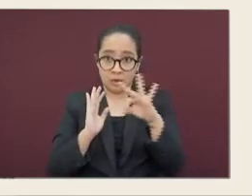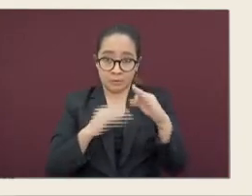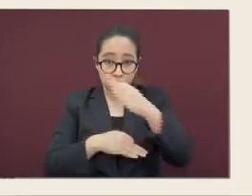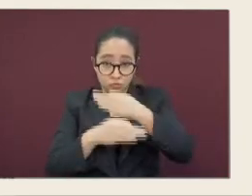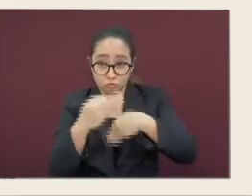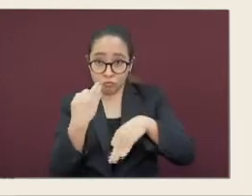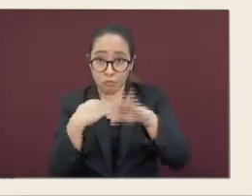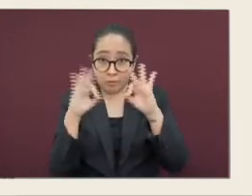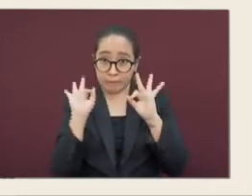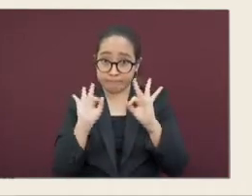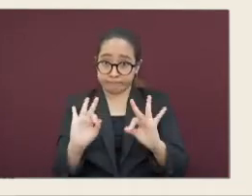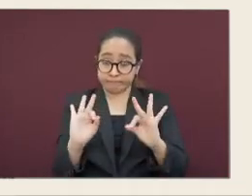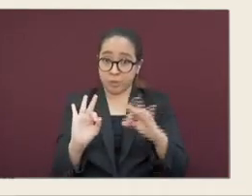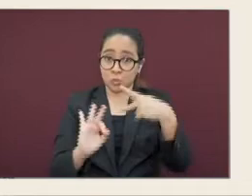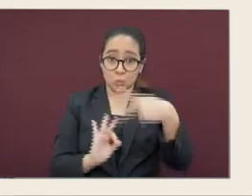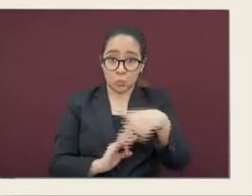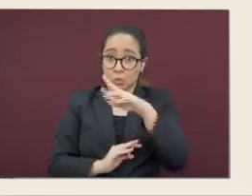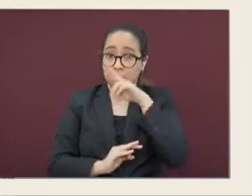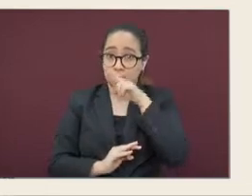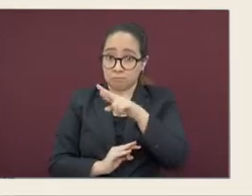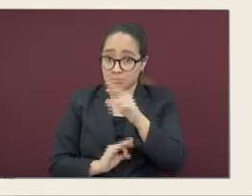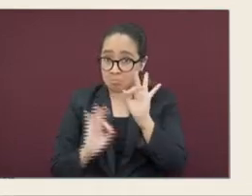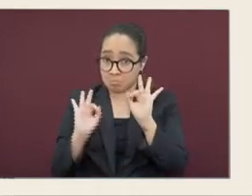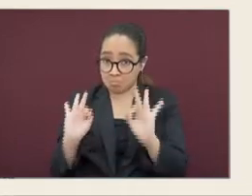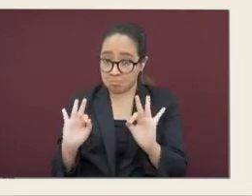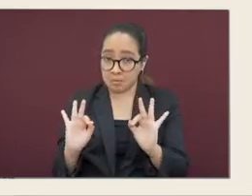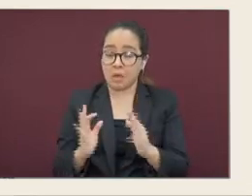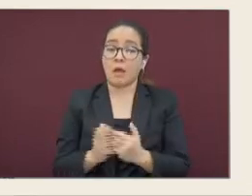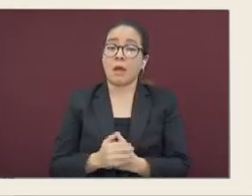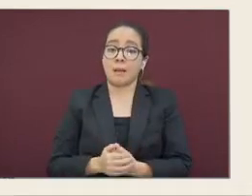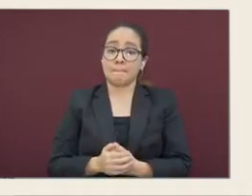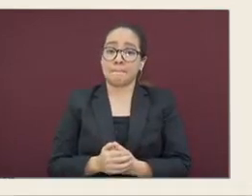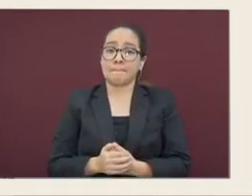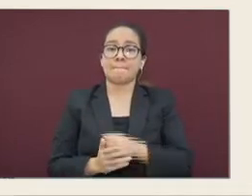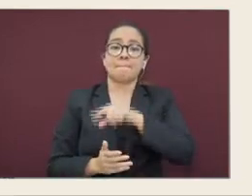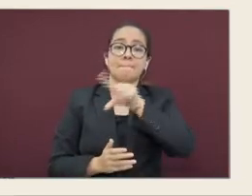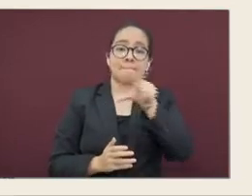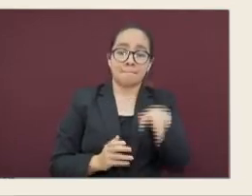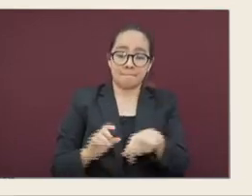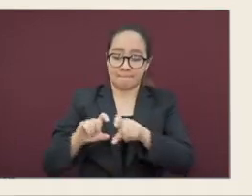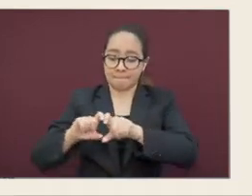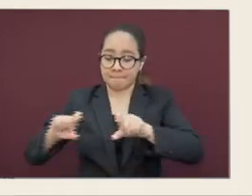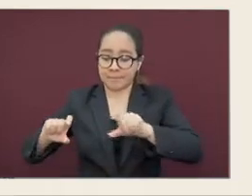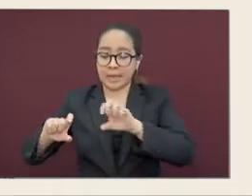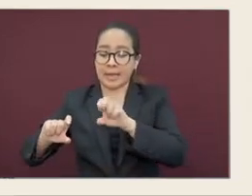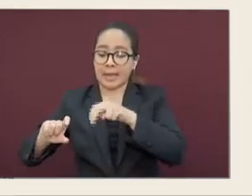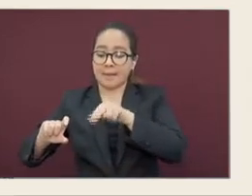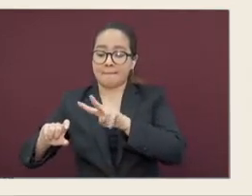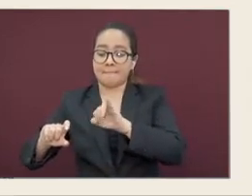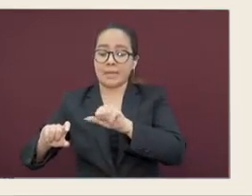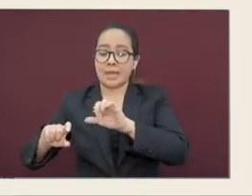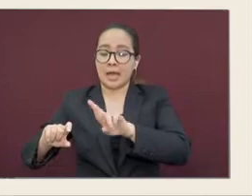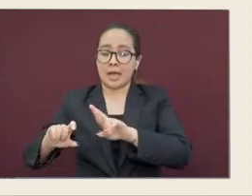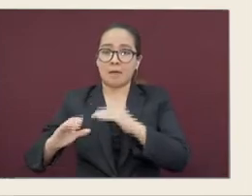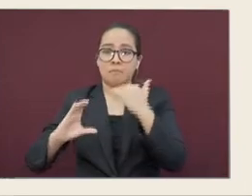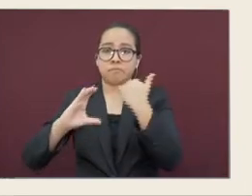con sus respuestas, entonces le dan clic en enviar y listo.